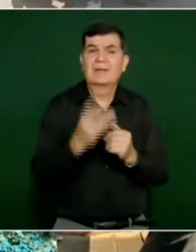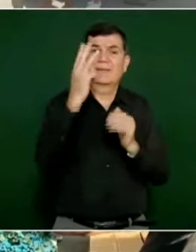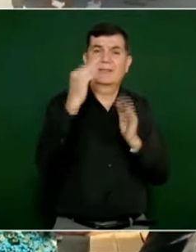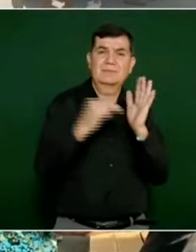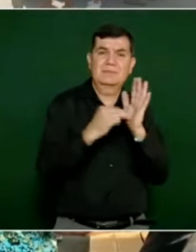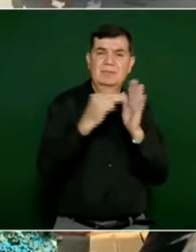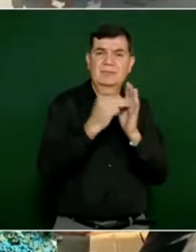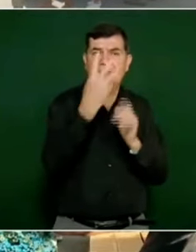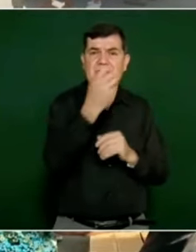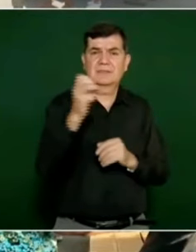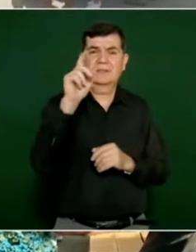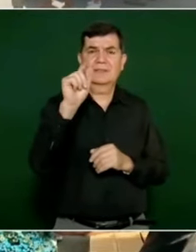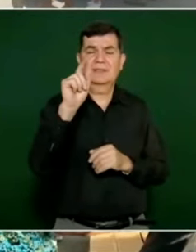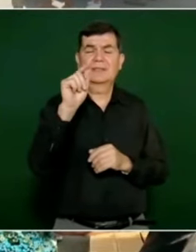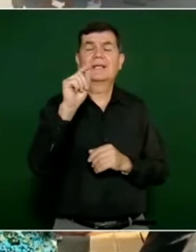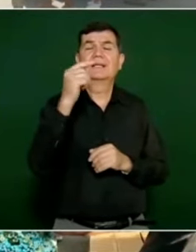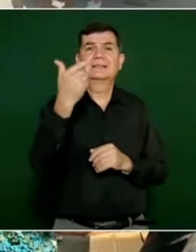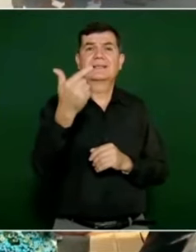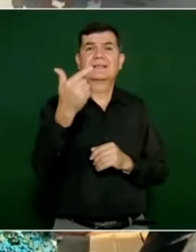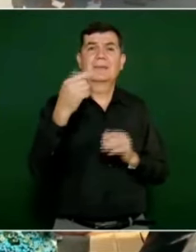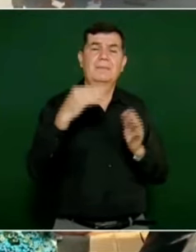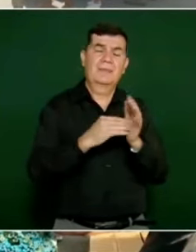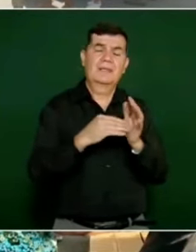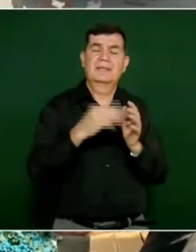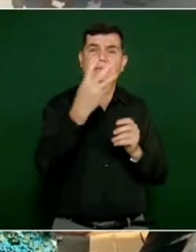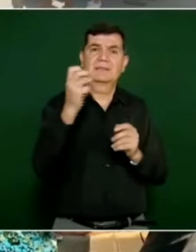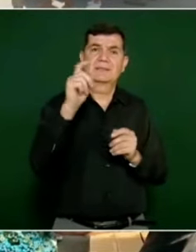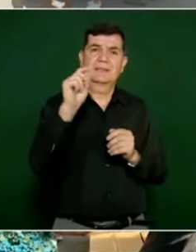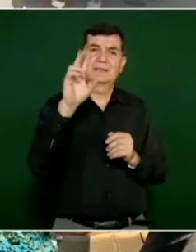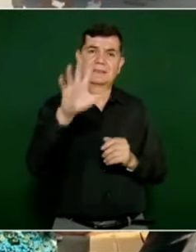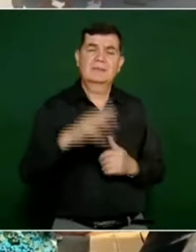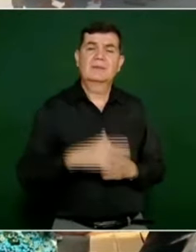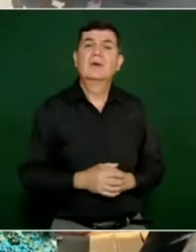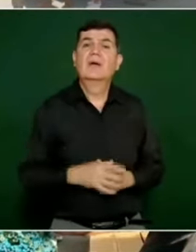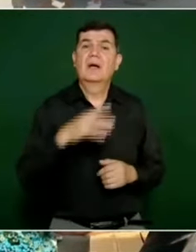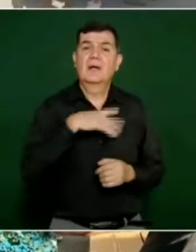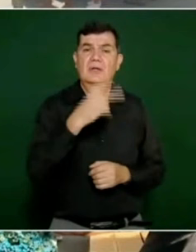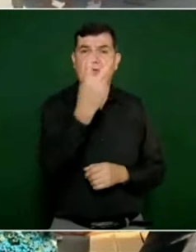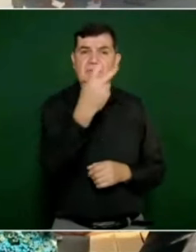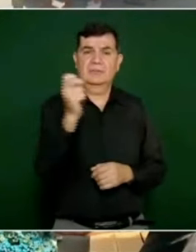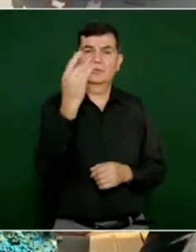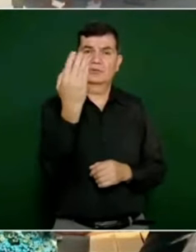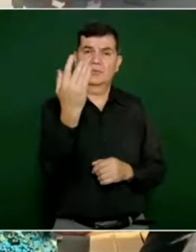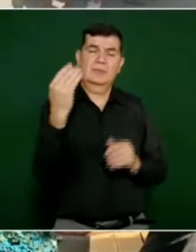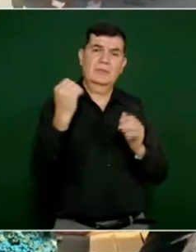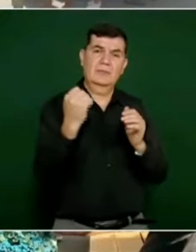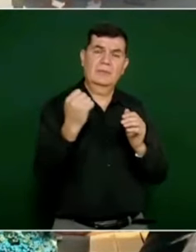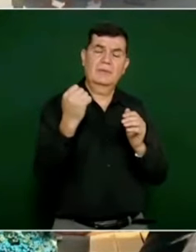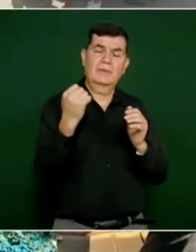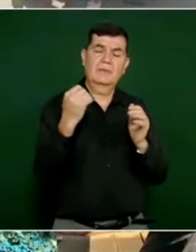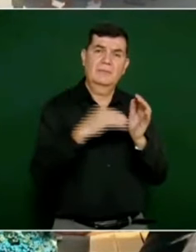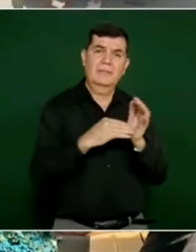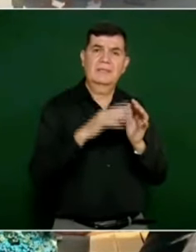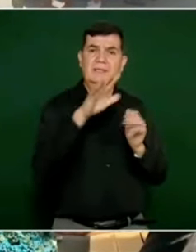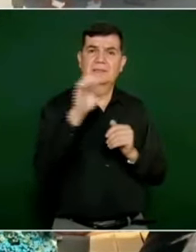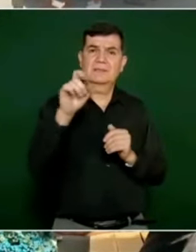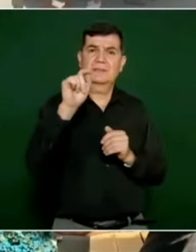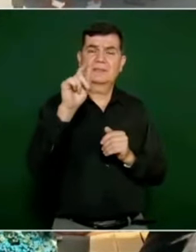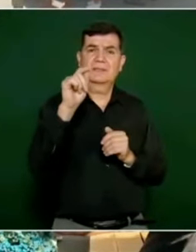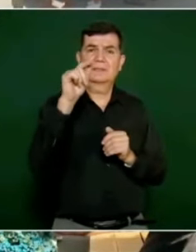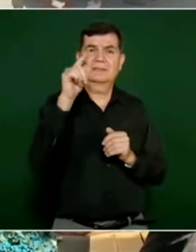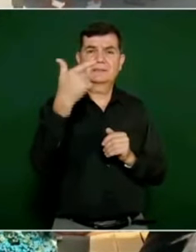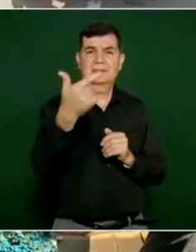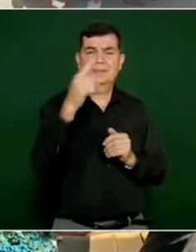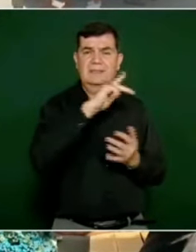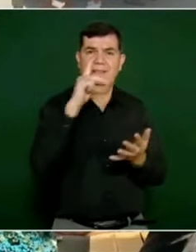millones 377 mil 335 y 259 mil 577